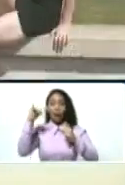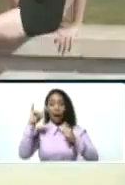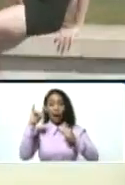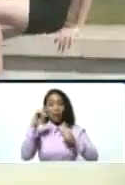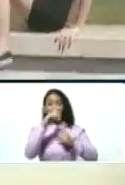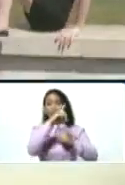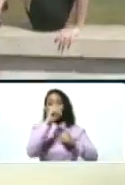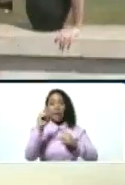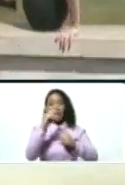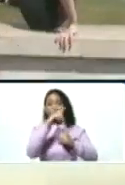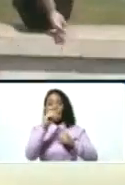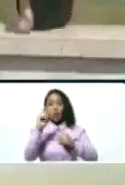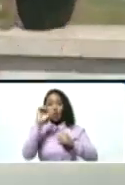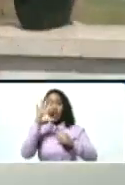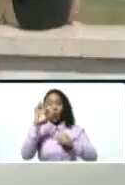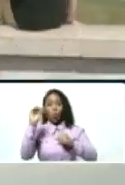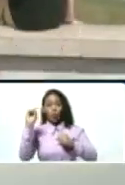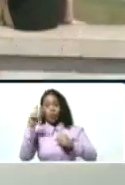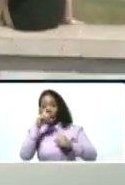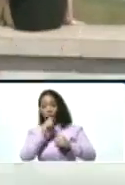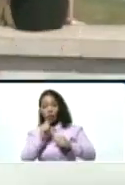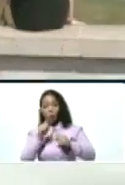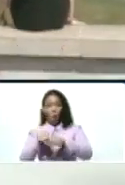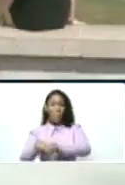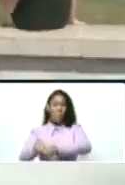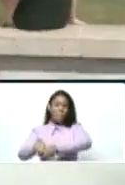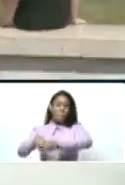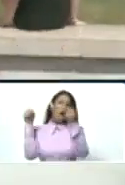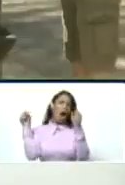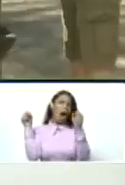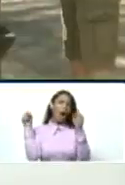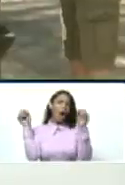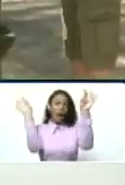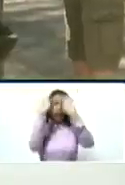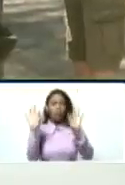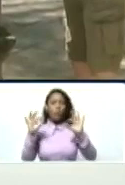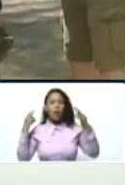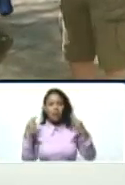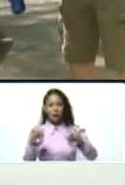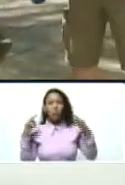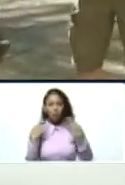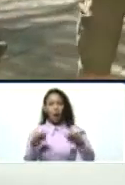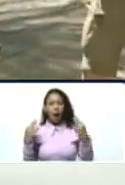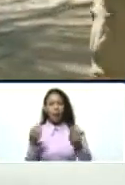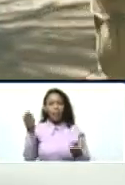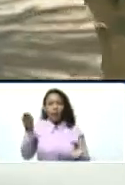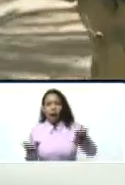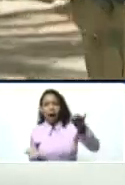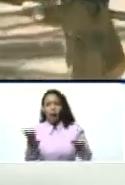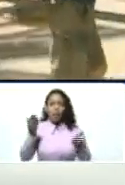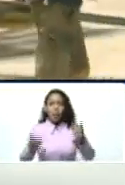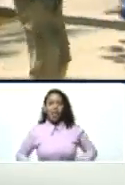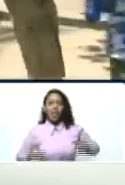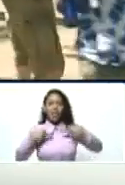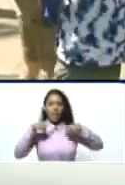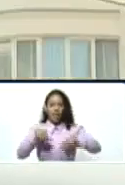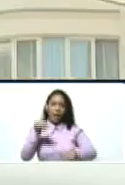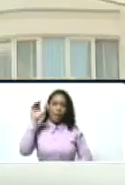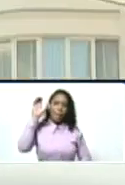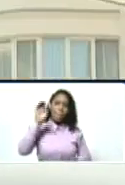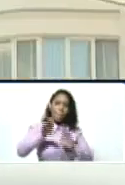150 años destruyó las condiciones naturales de equilibrio de vida en el planeta.